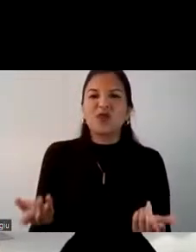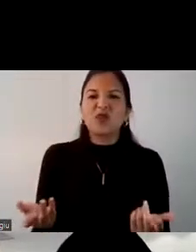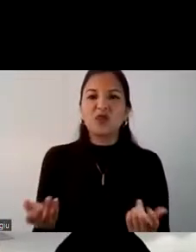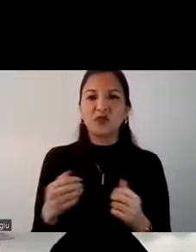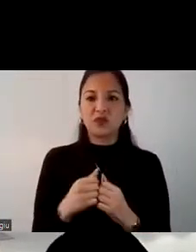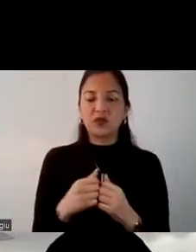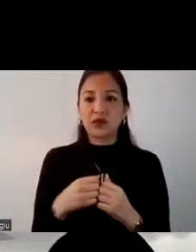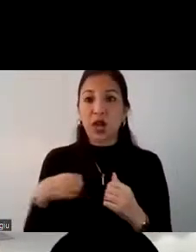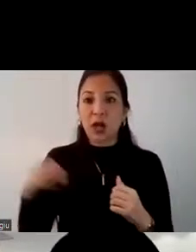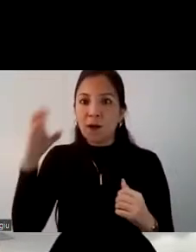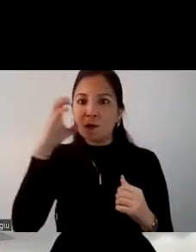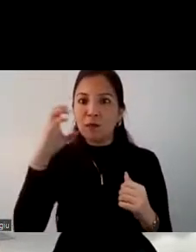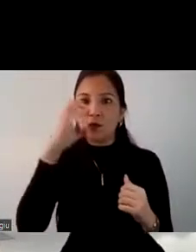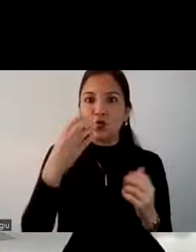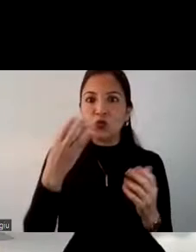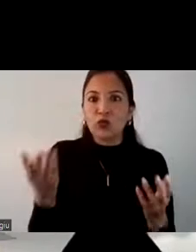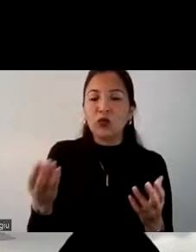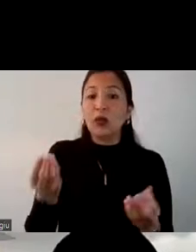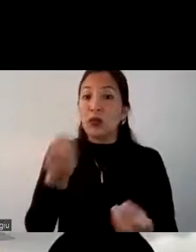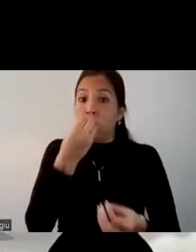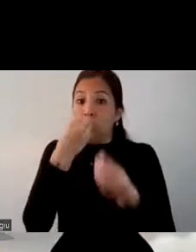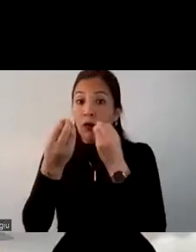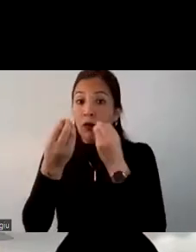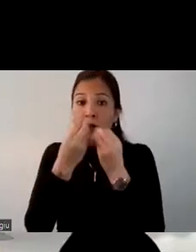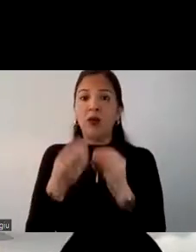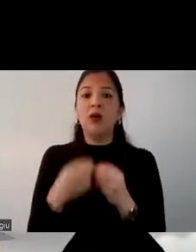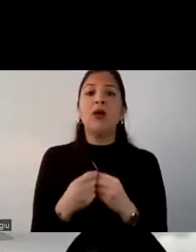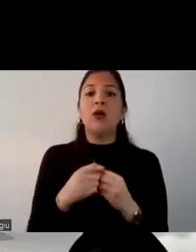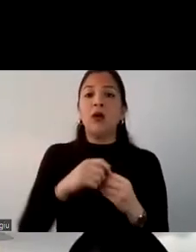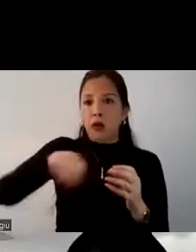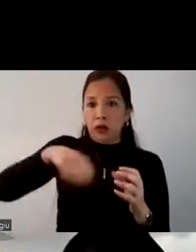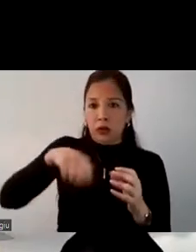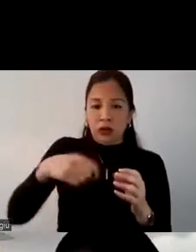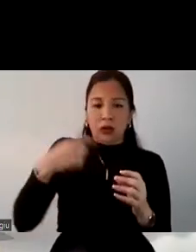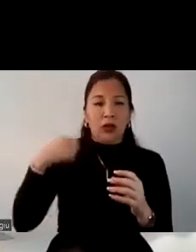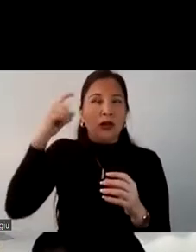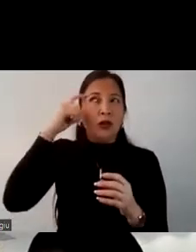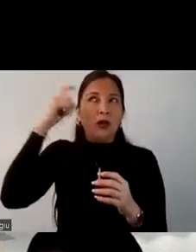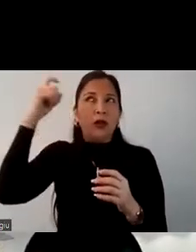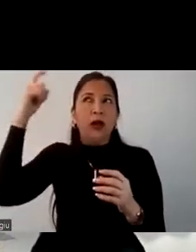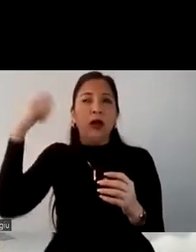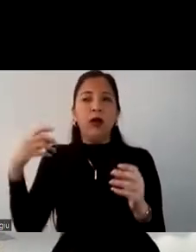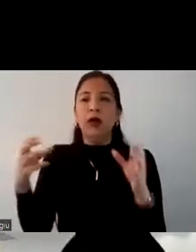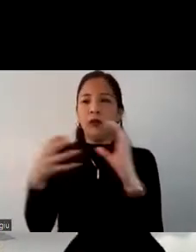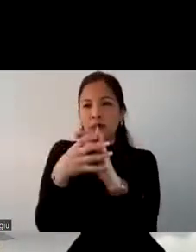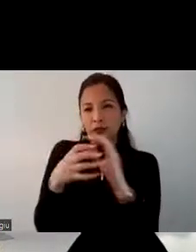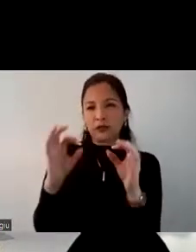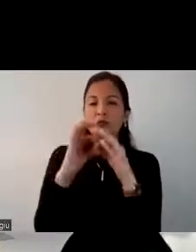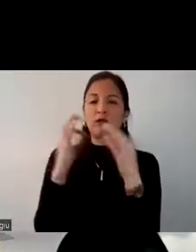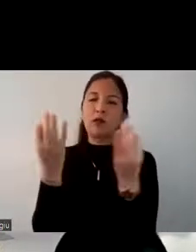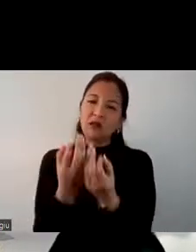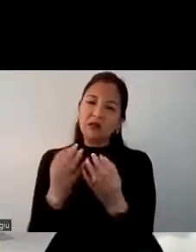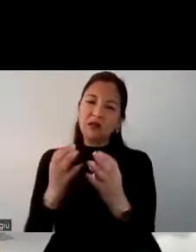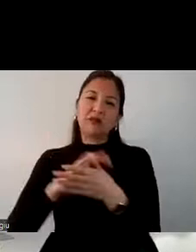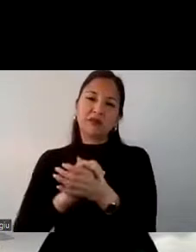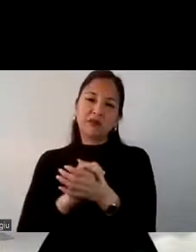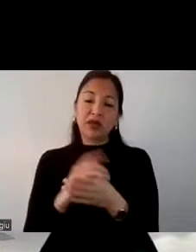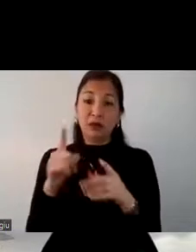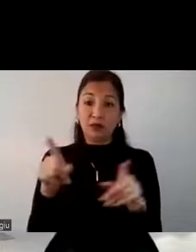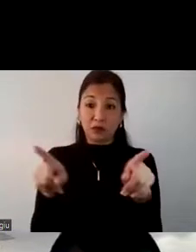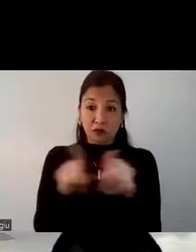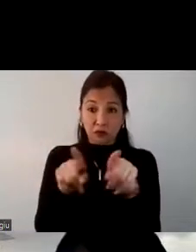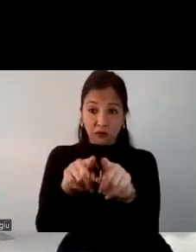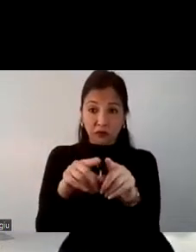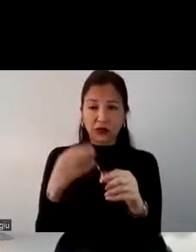explorar la cultura a través de la gastronomía y también crear recuerdos con quienes más quiero. Y si se dan cuenta, esos dos puntos